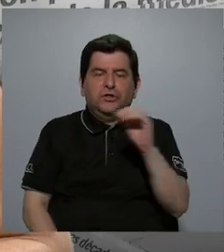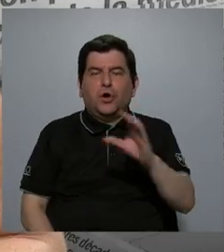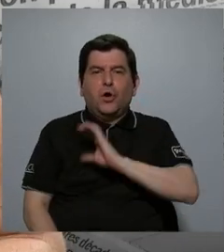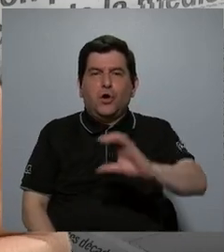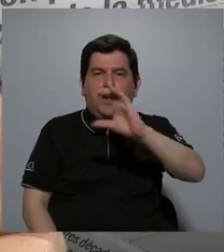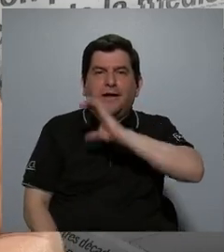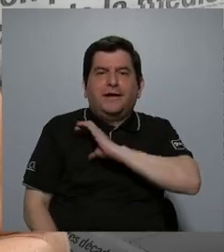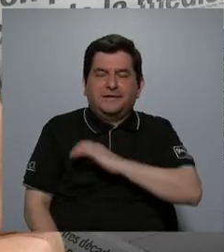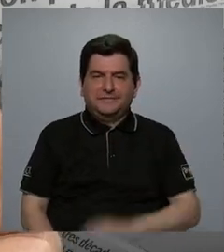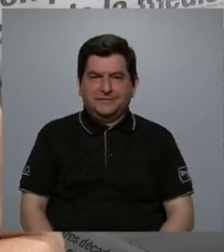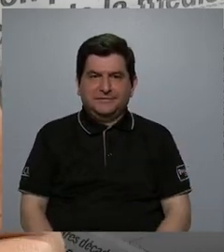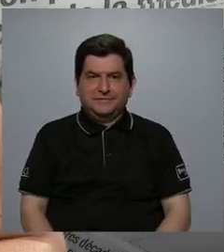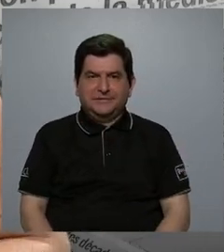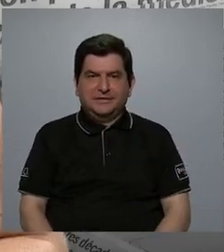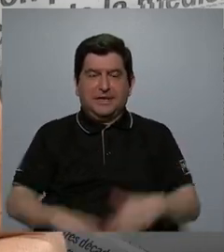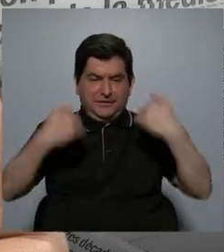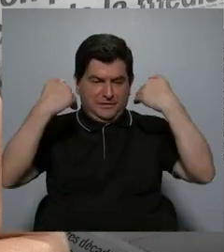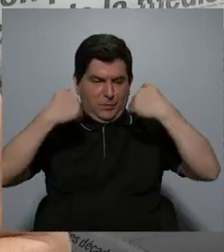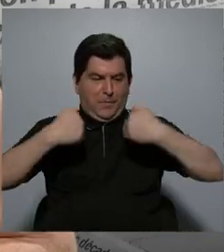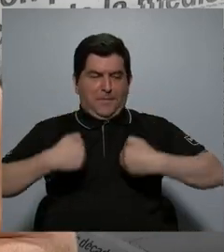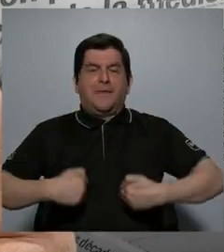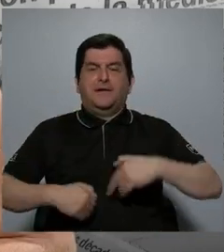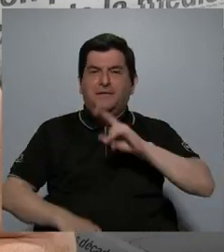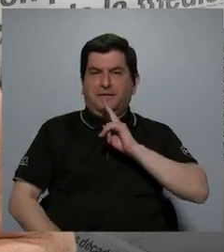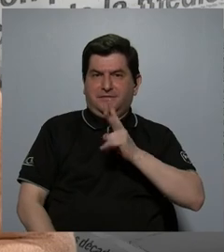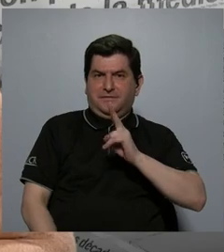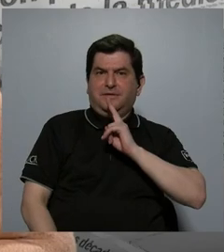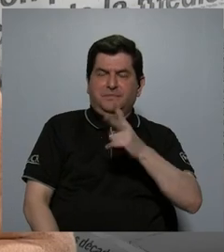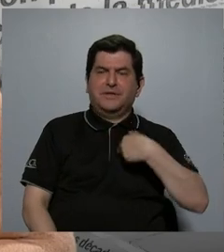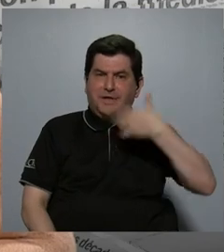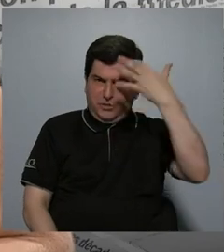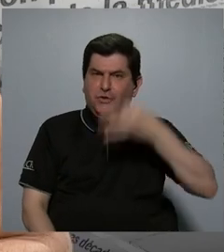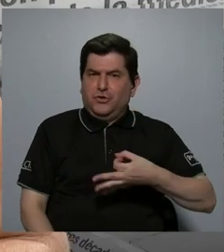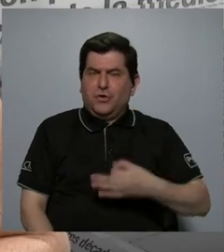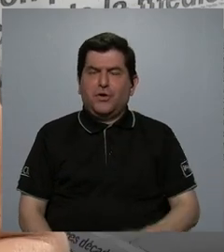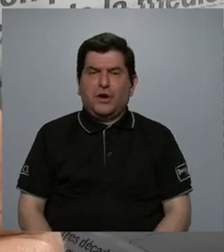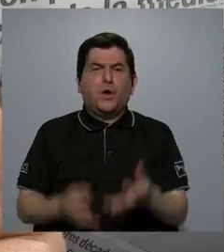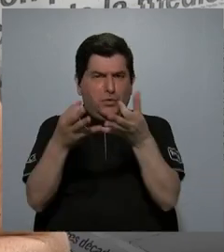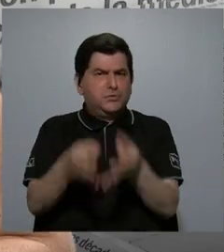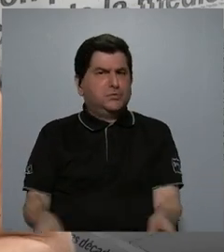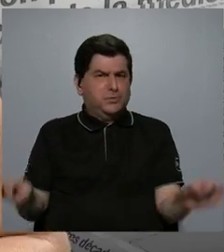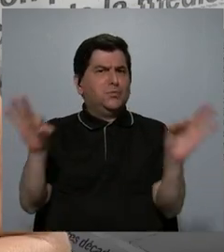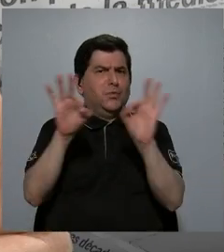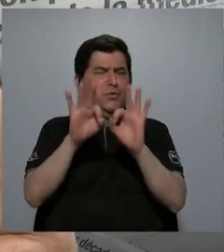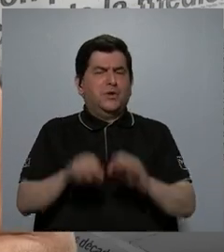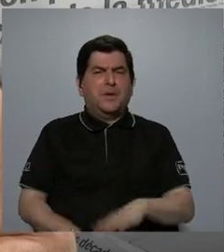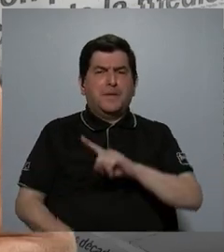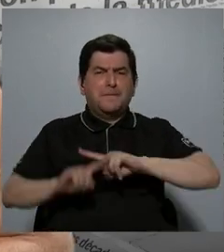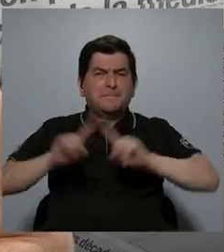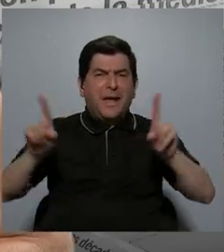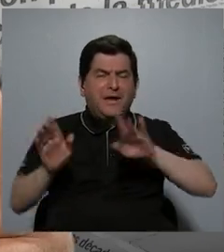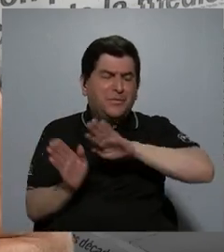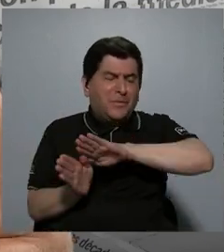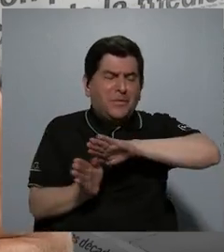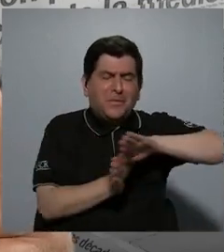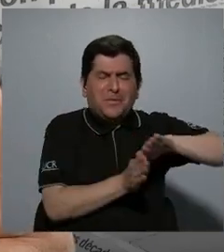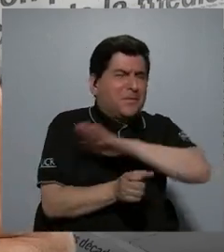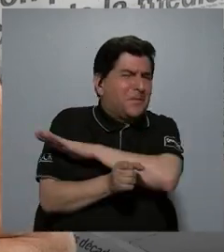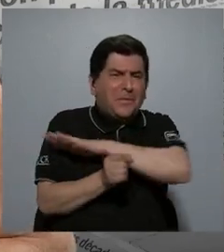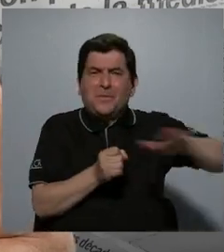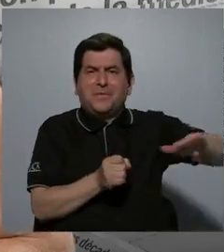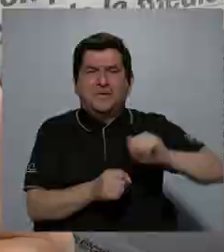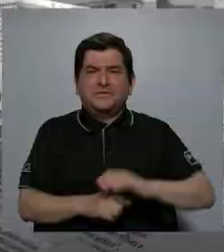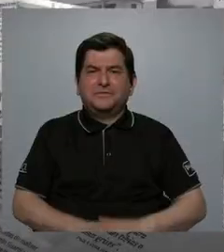características de los humanos que realmente creo que tienen mucha importancia y que estamos dejando de lado completamente,